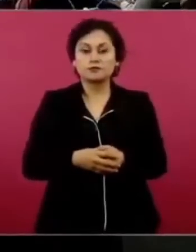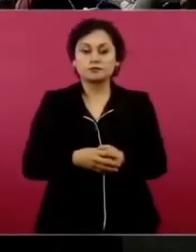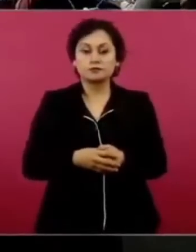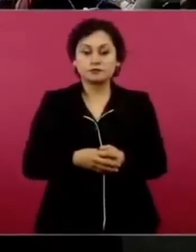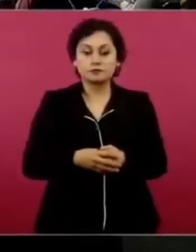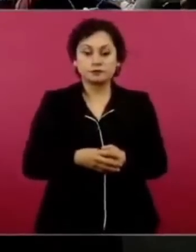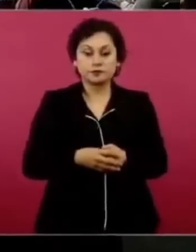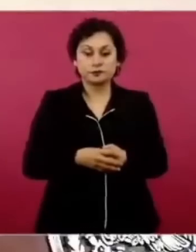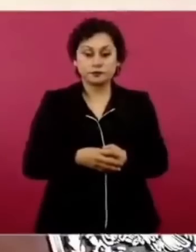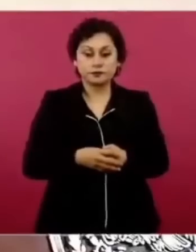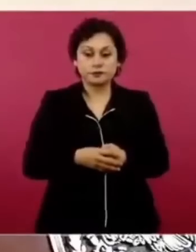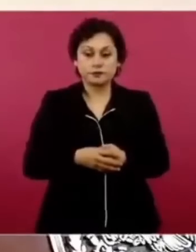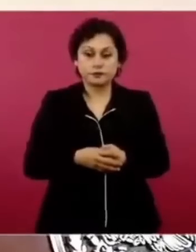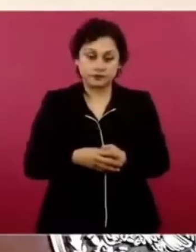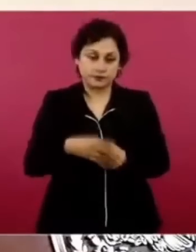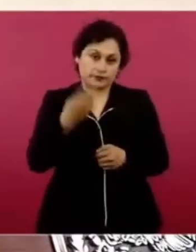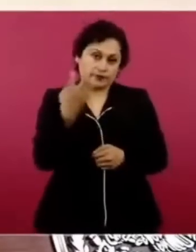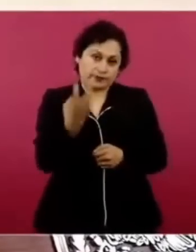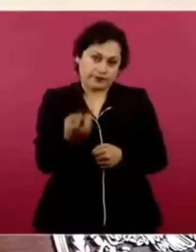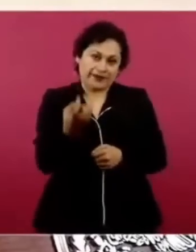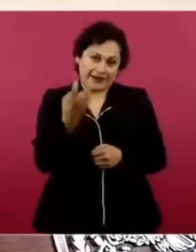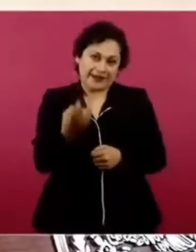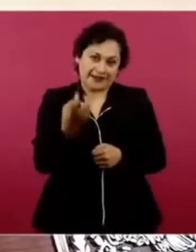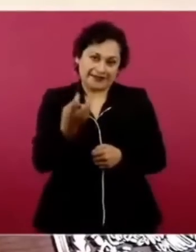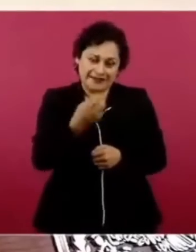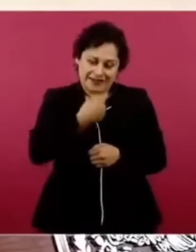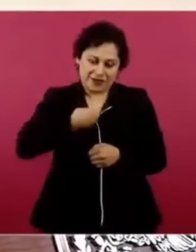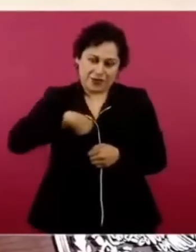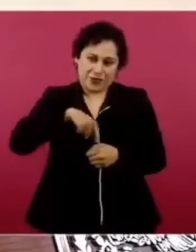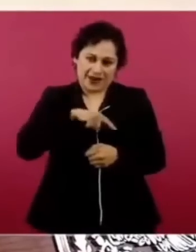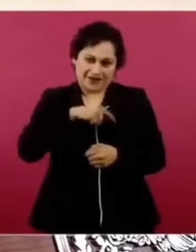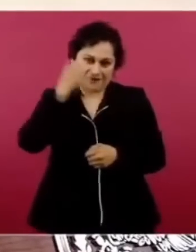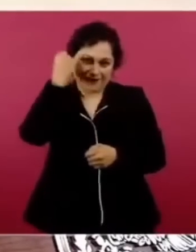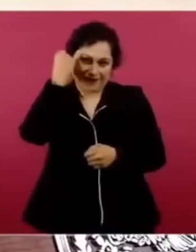esta es una diferencia de fondo.